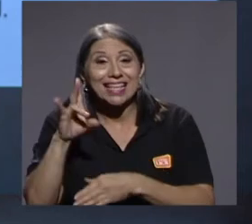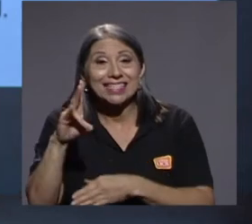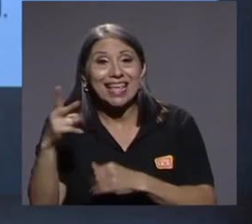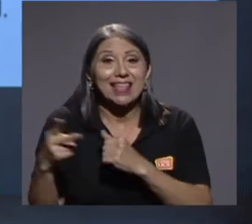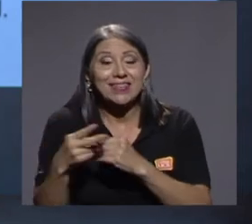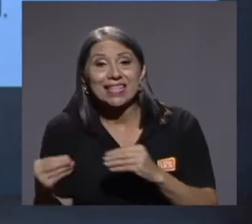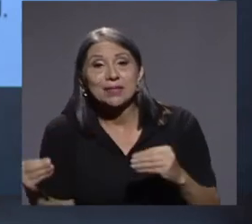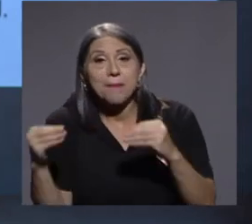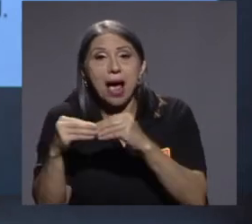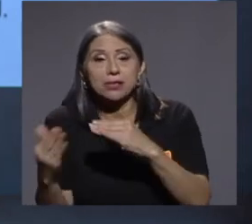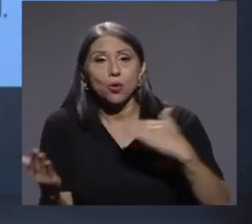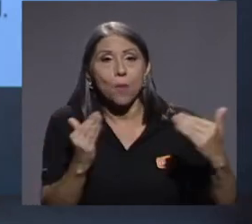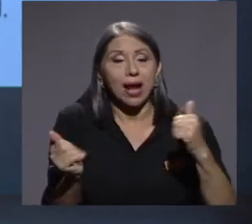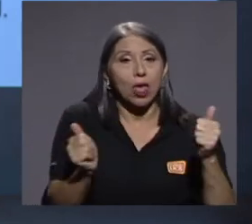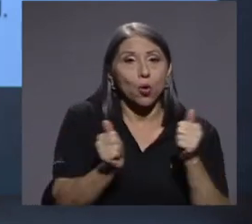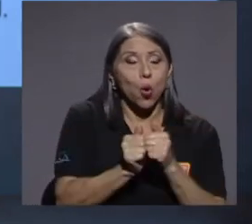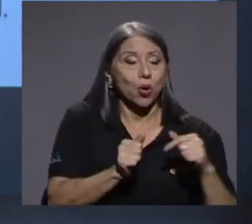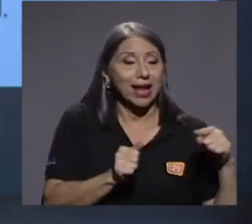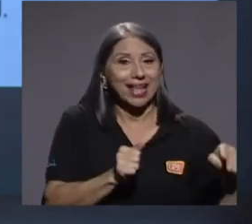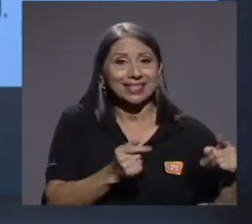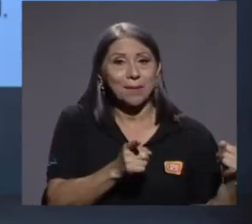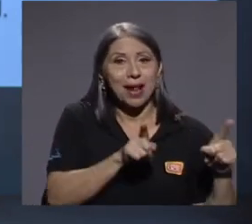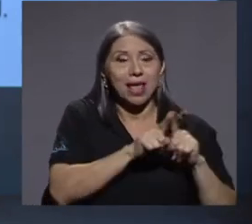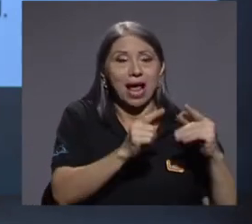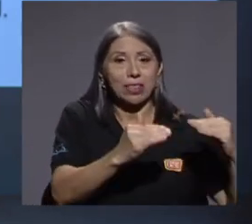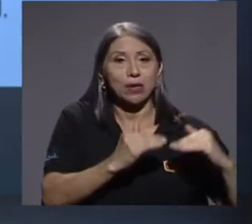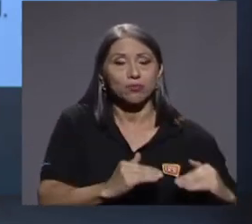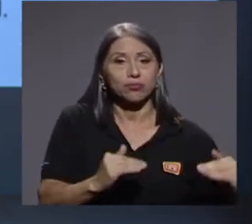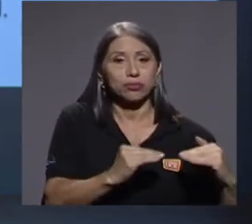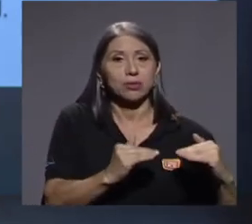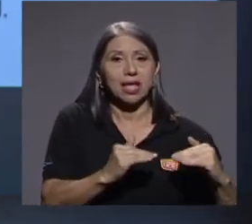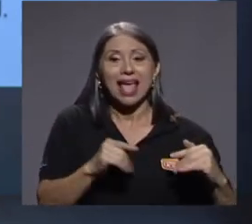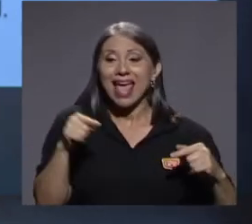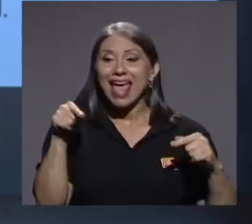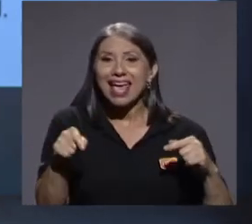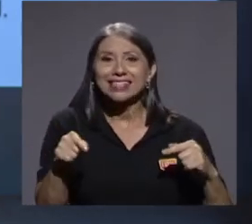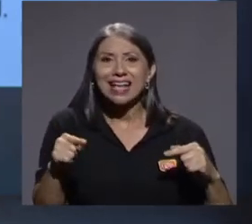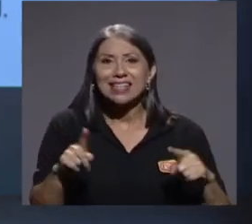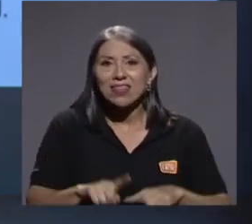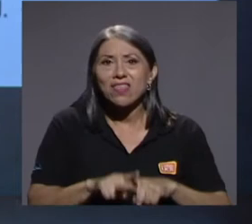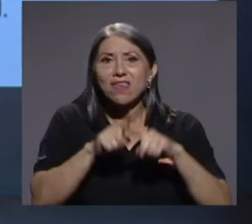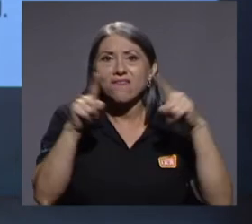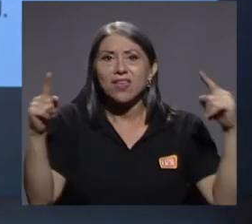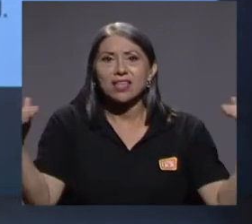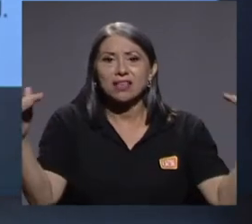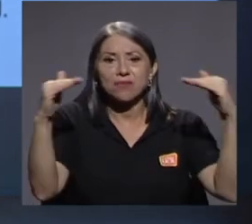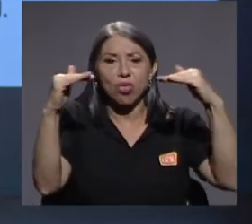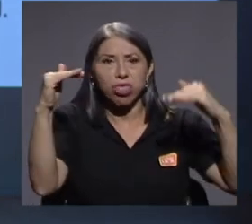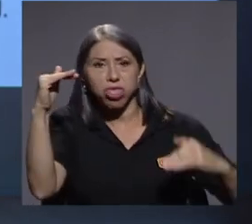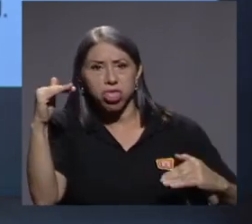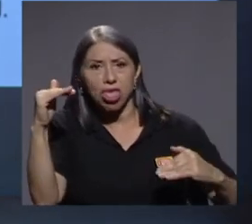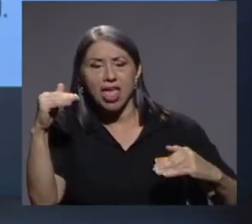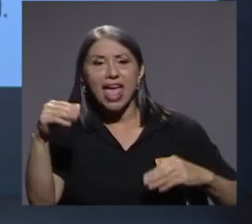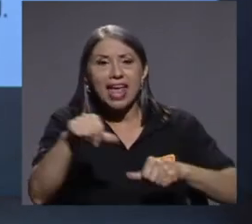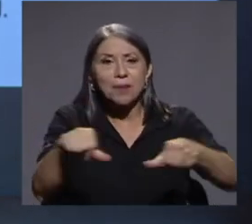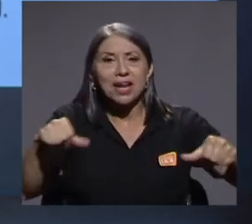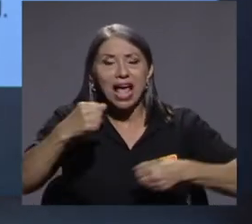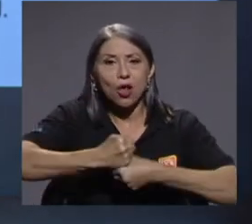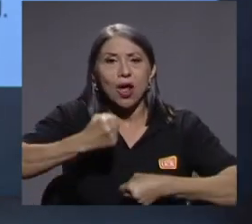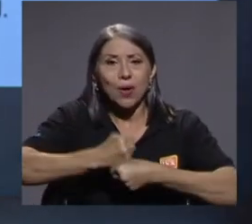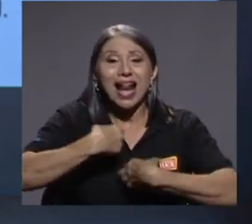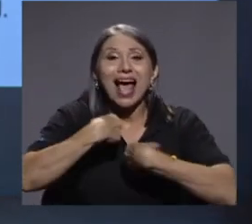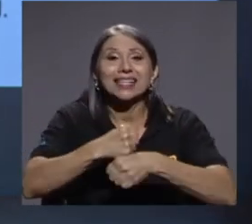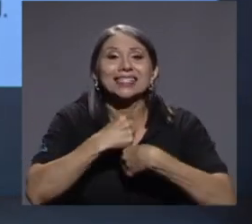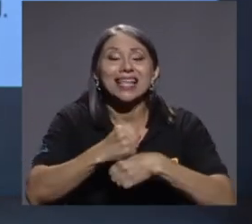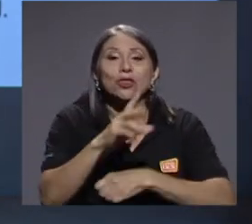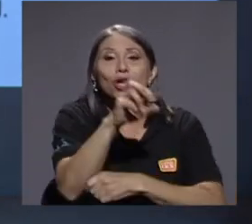entonces, esas disparidades que tenemos en el mercado laboral se nos están magnificando y quebrando al país en dos.